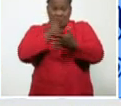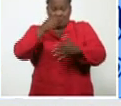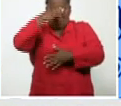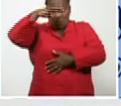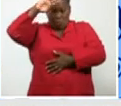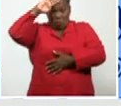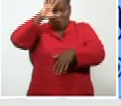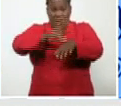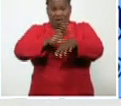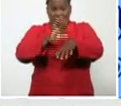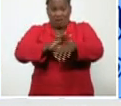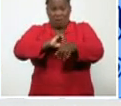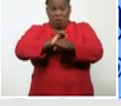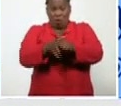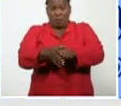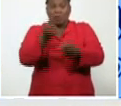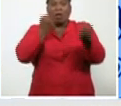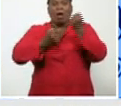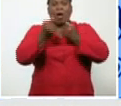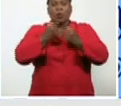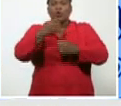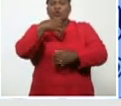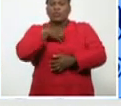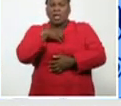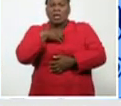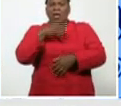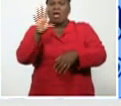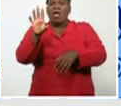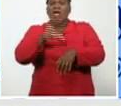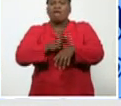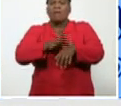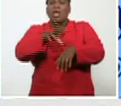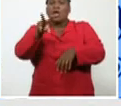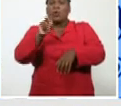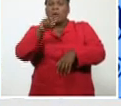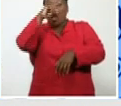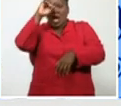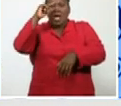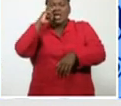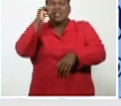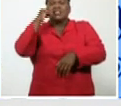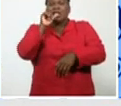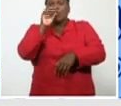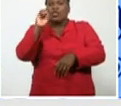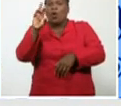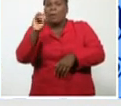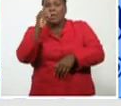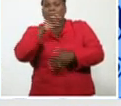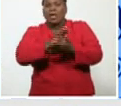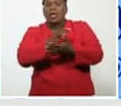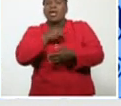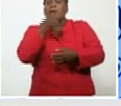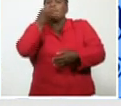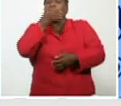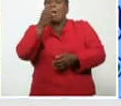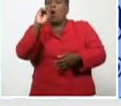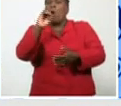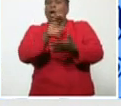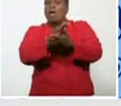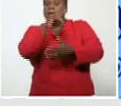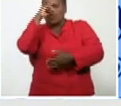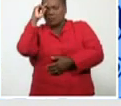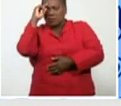-19, algunos padecen, ese síndrome respiratorio, referido por la OMS. Segunda pregunta, está Cuba,